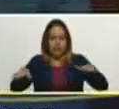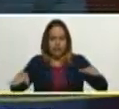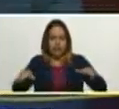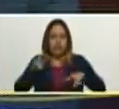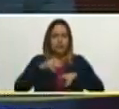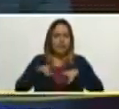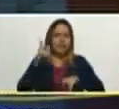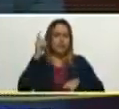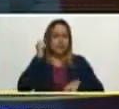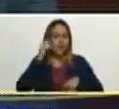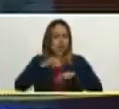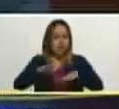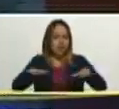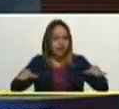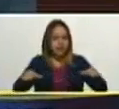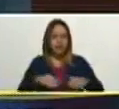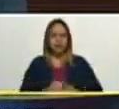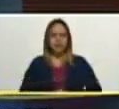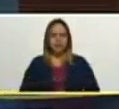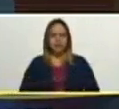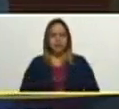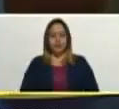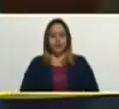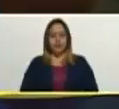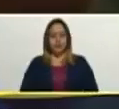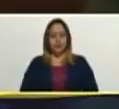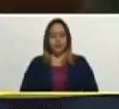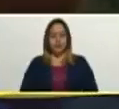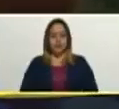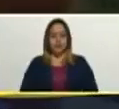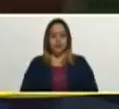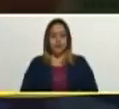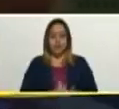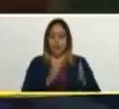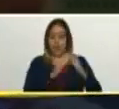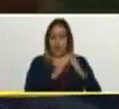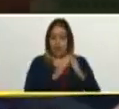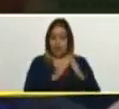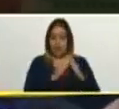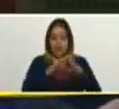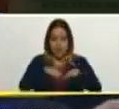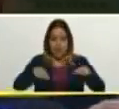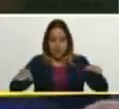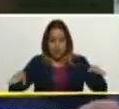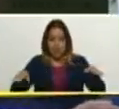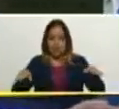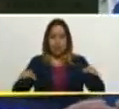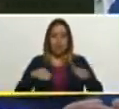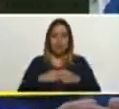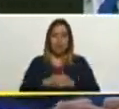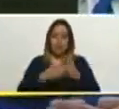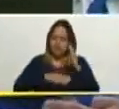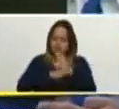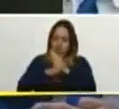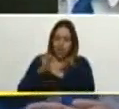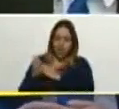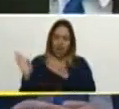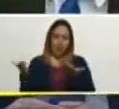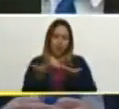chiquitas, los chipilines y las chipilinas de la casa fueron a su escuela,